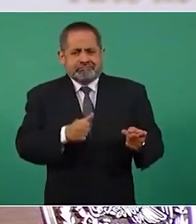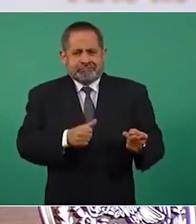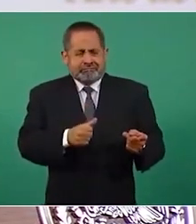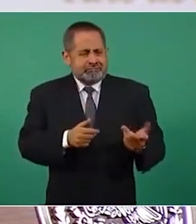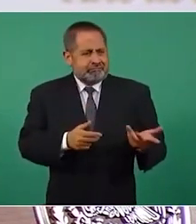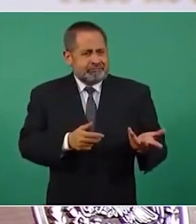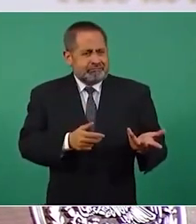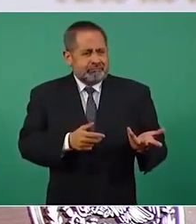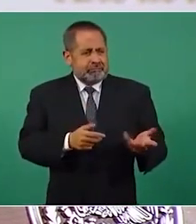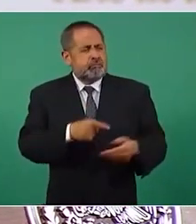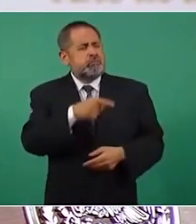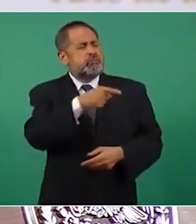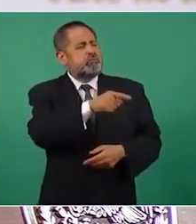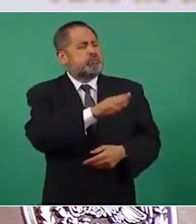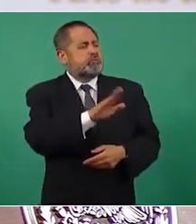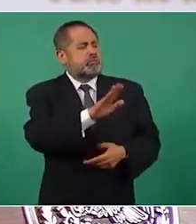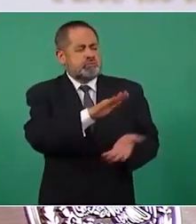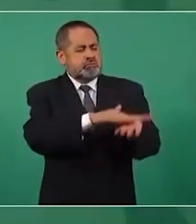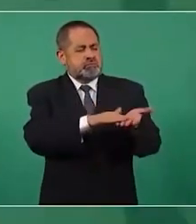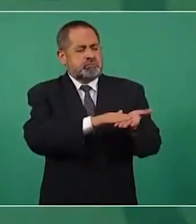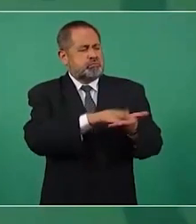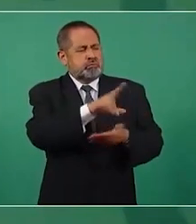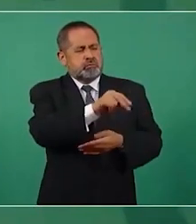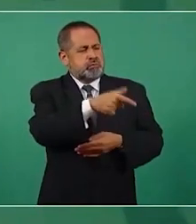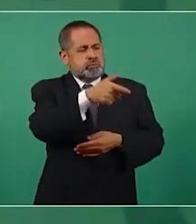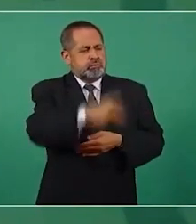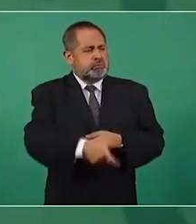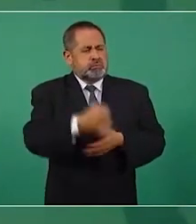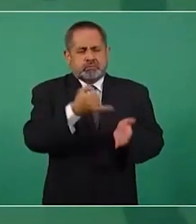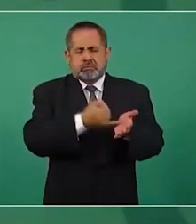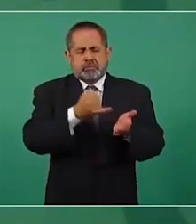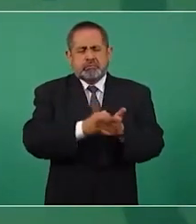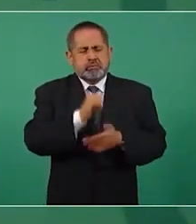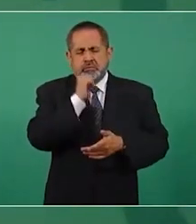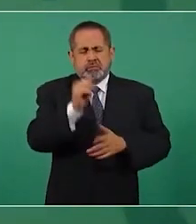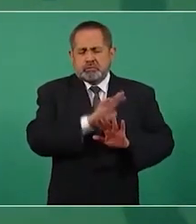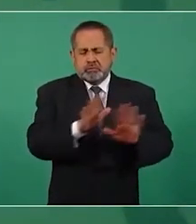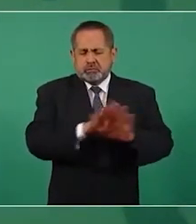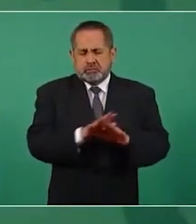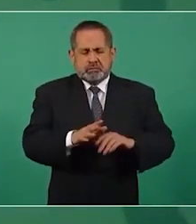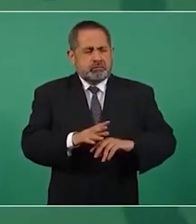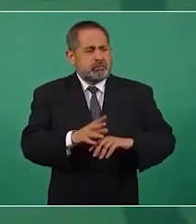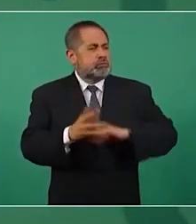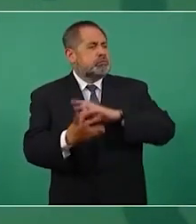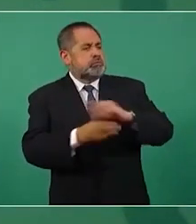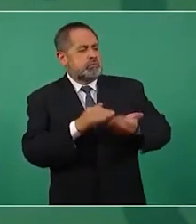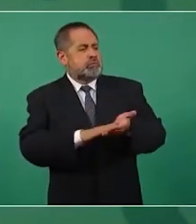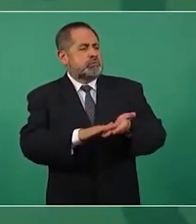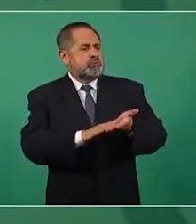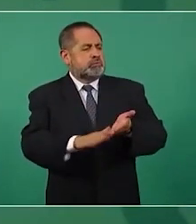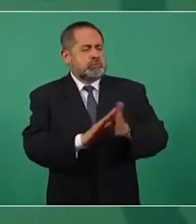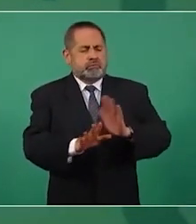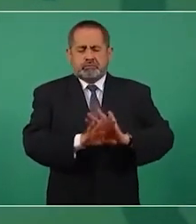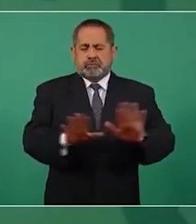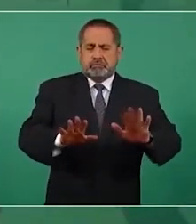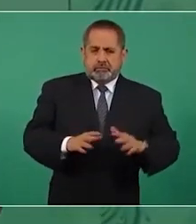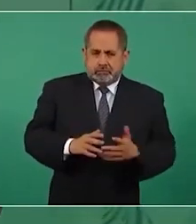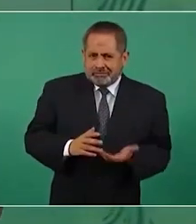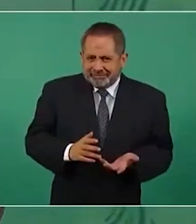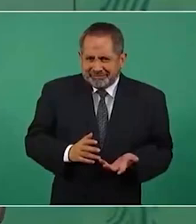el privilegio se les daba el privilegio de que se les condonaban los impuestos